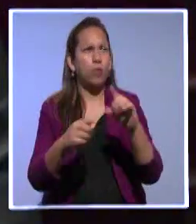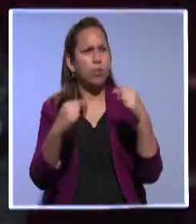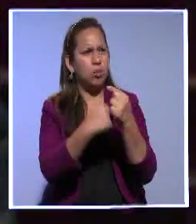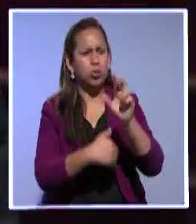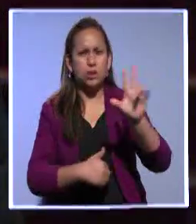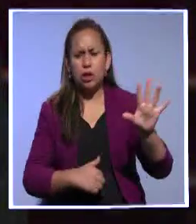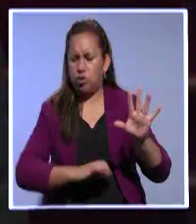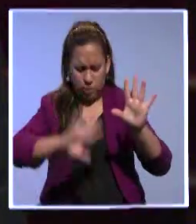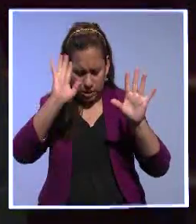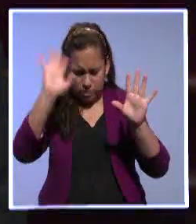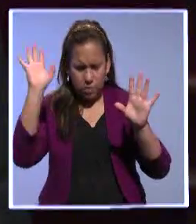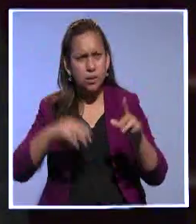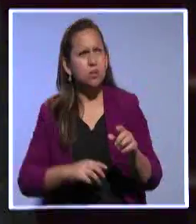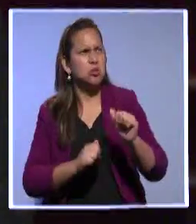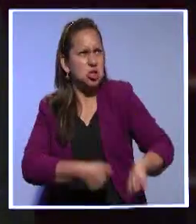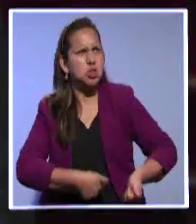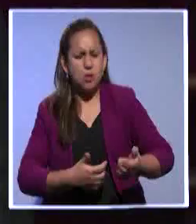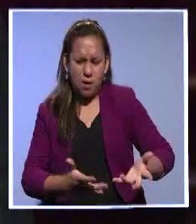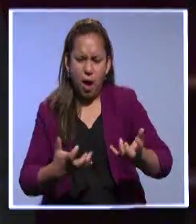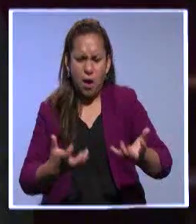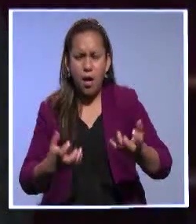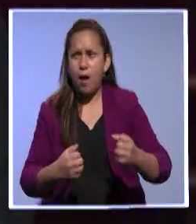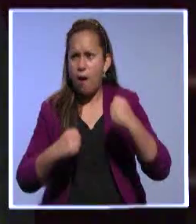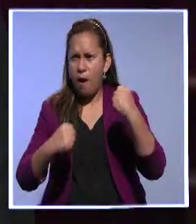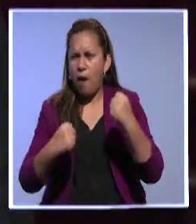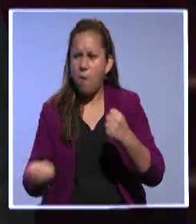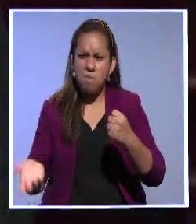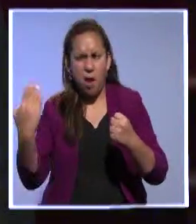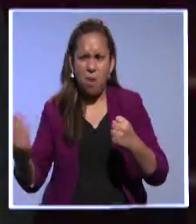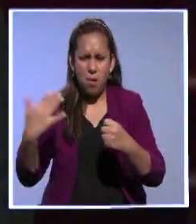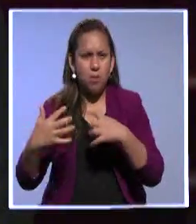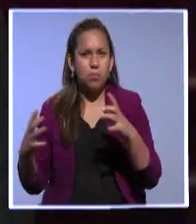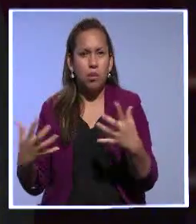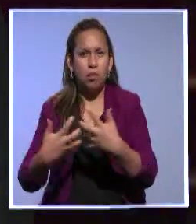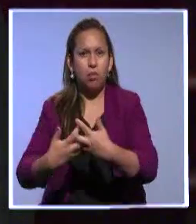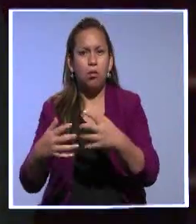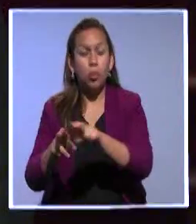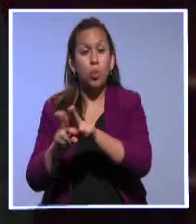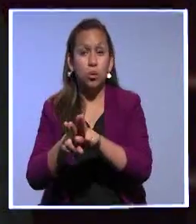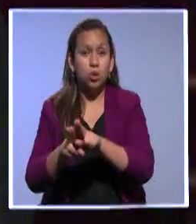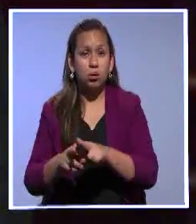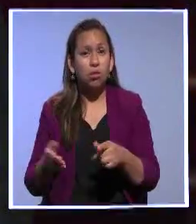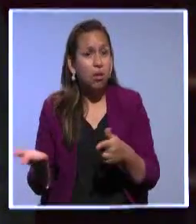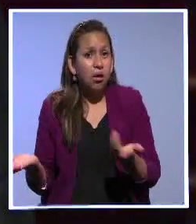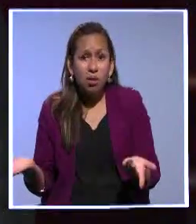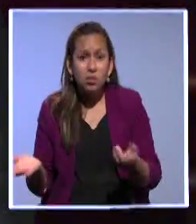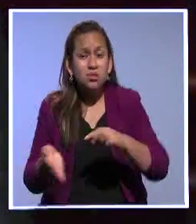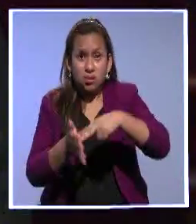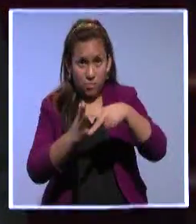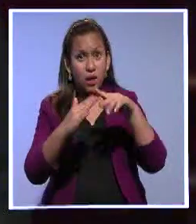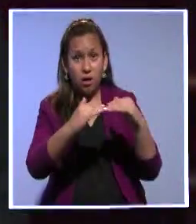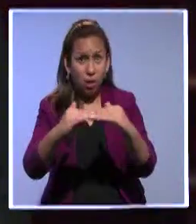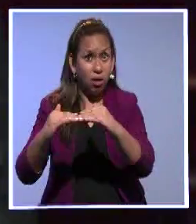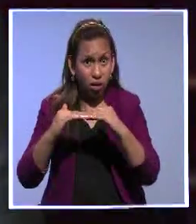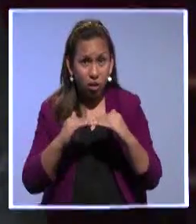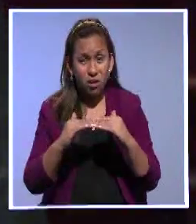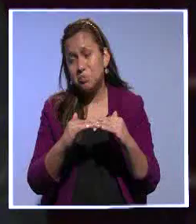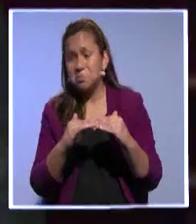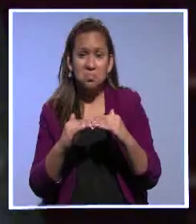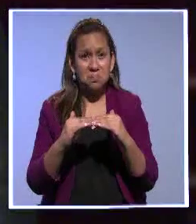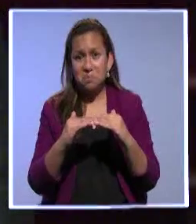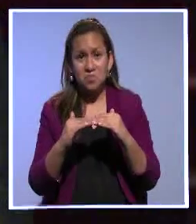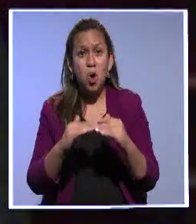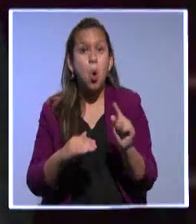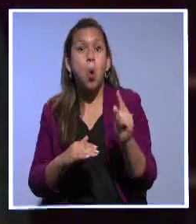incluso solo en contra del presidente Correa. Entonces eso dificulta, yo creo que es un déficit democrático para el proceso, ante lo cual nuestra opción,